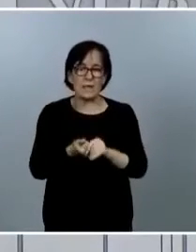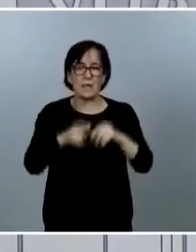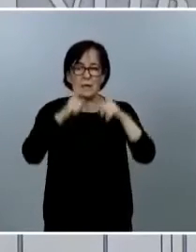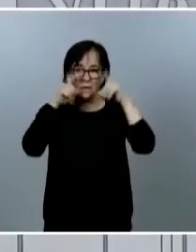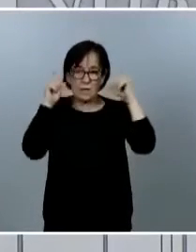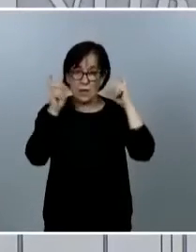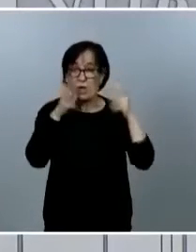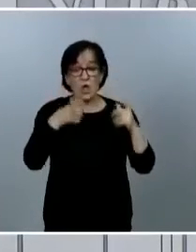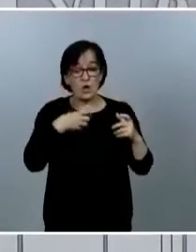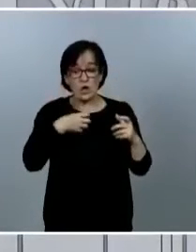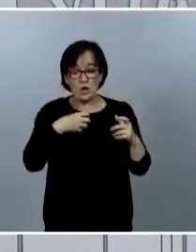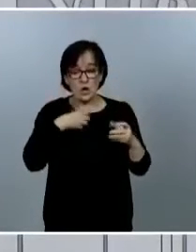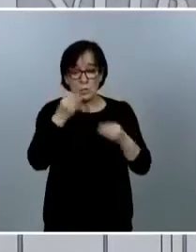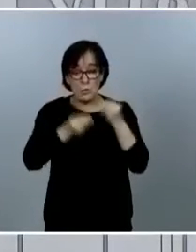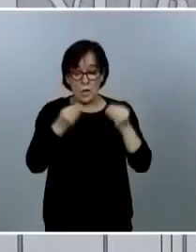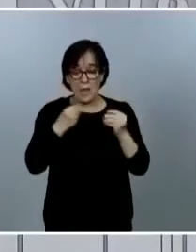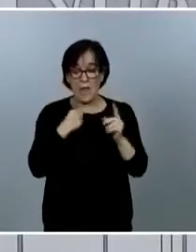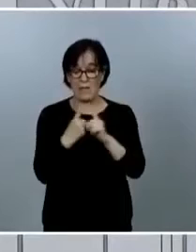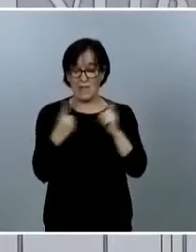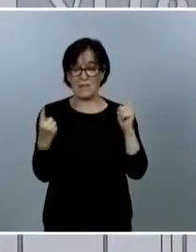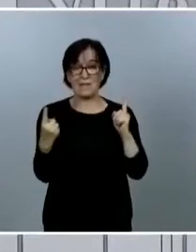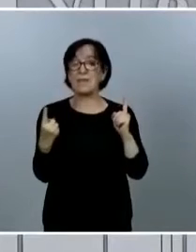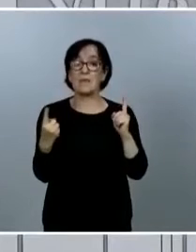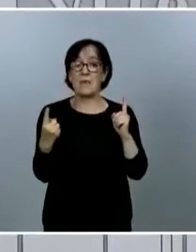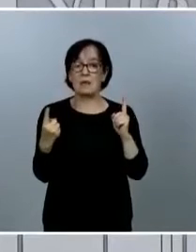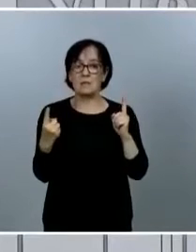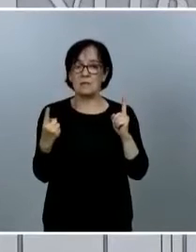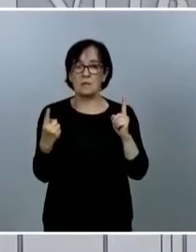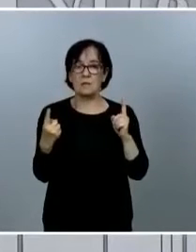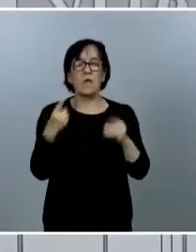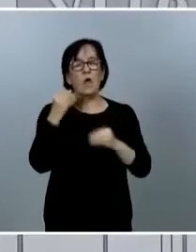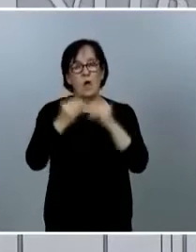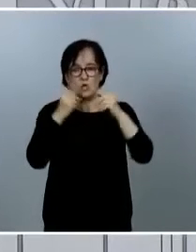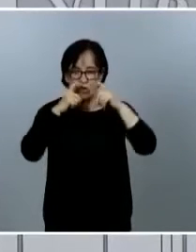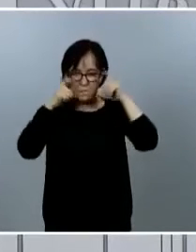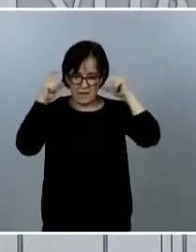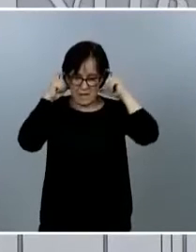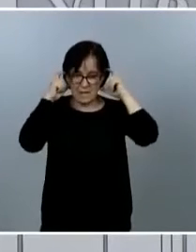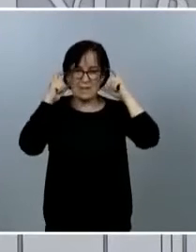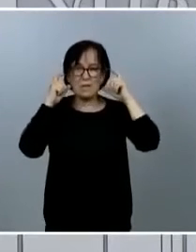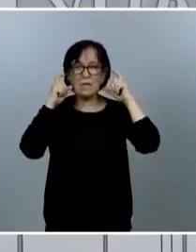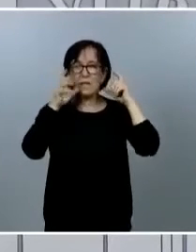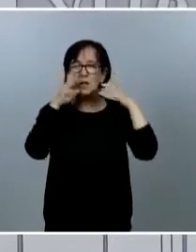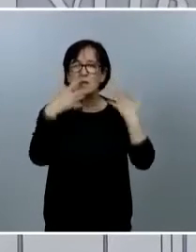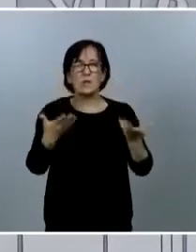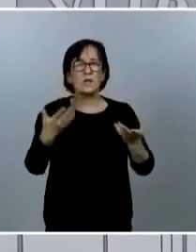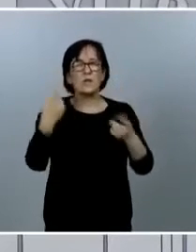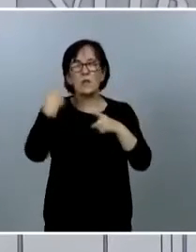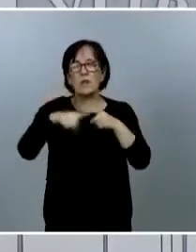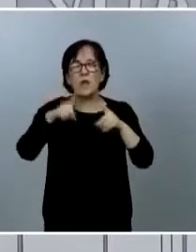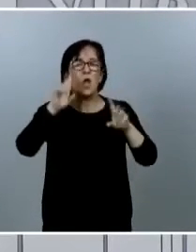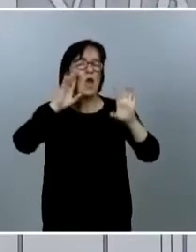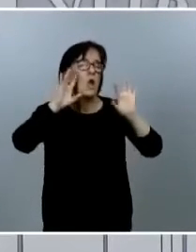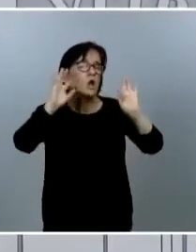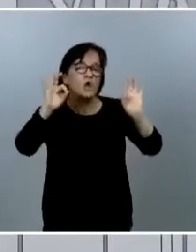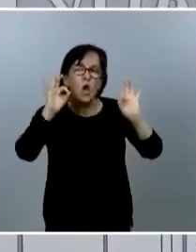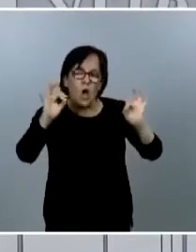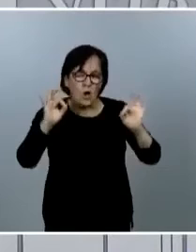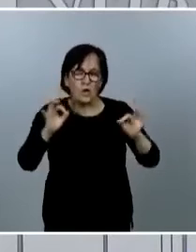aplicar las distancias el uso de mascarillas yo creo que es una cuestión de sentido común mantenemos